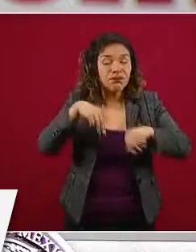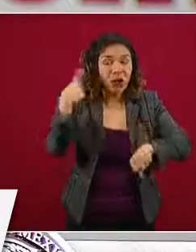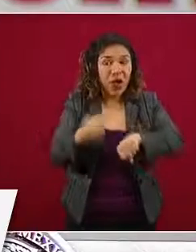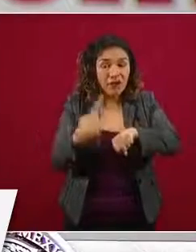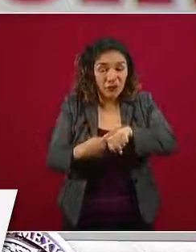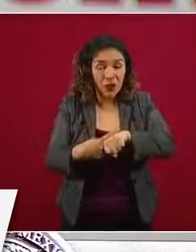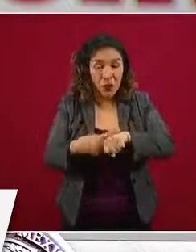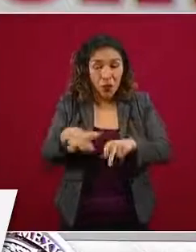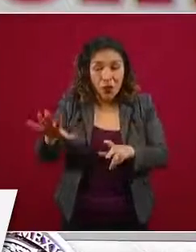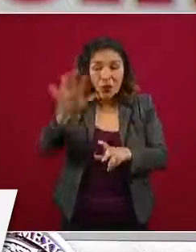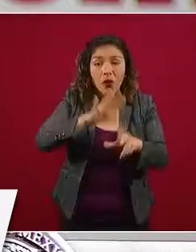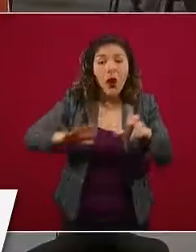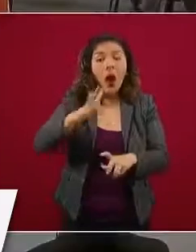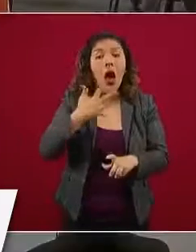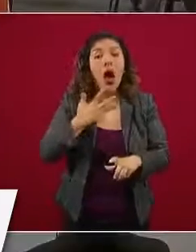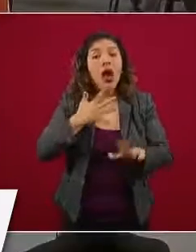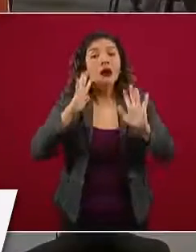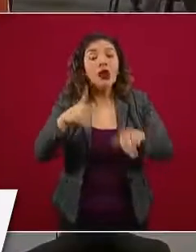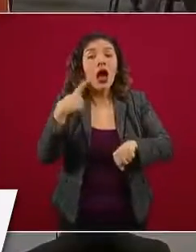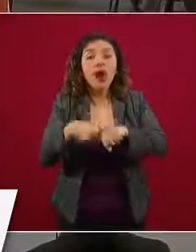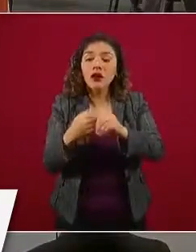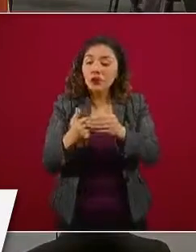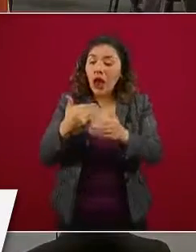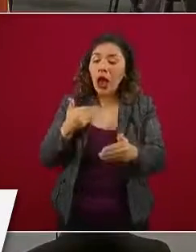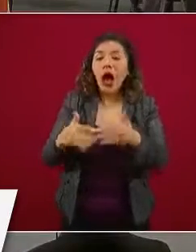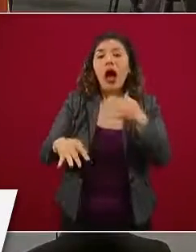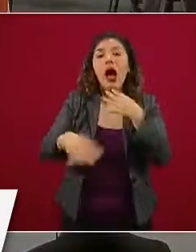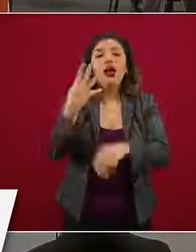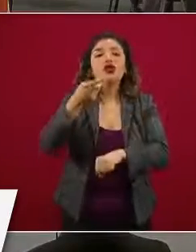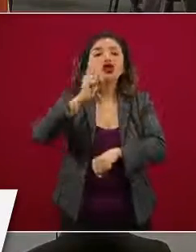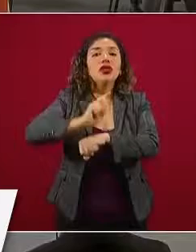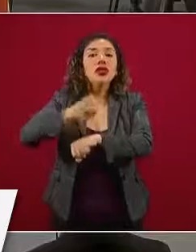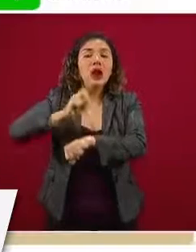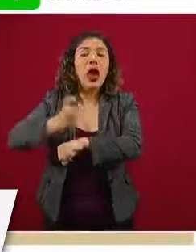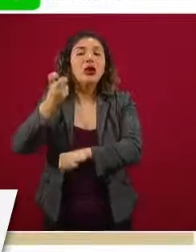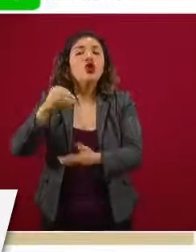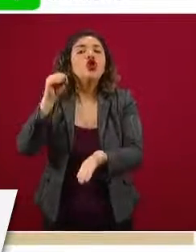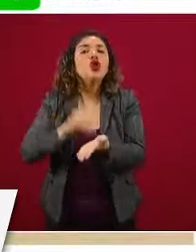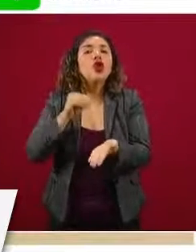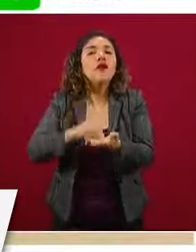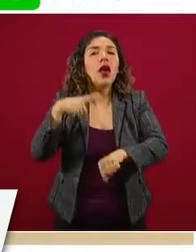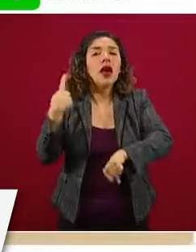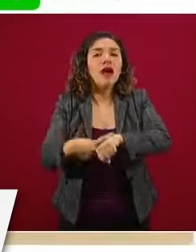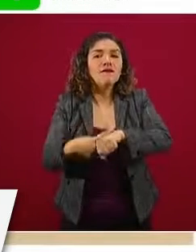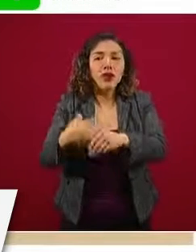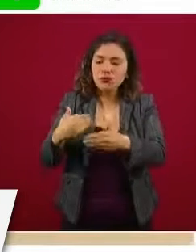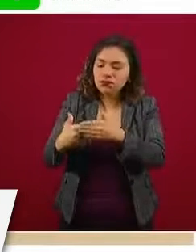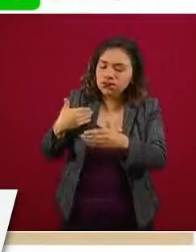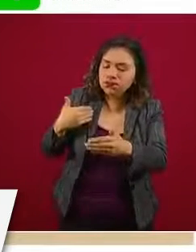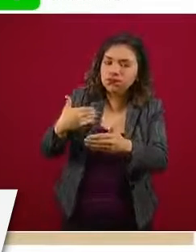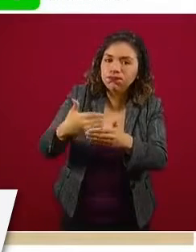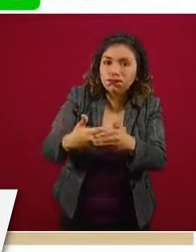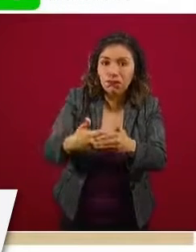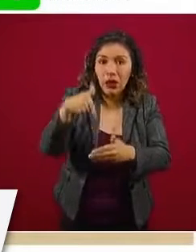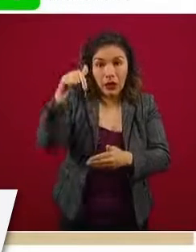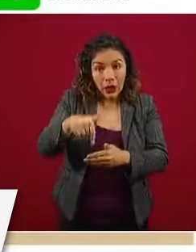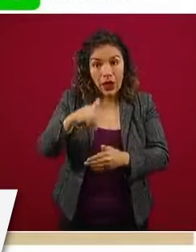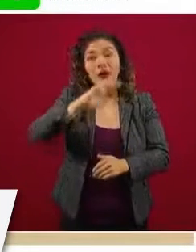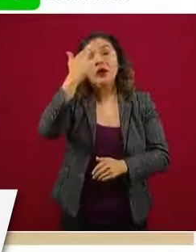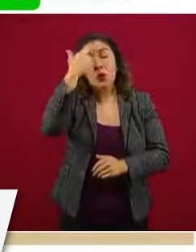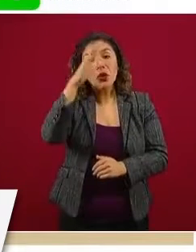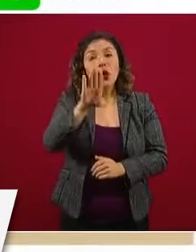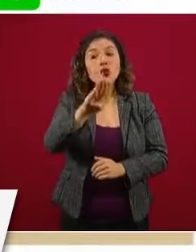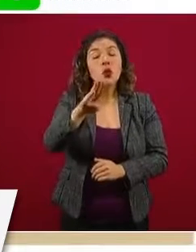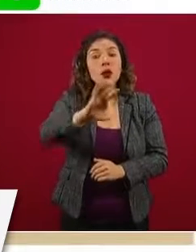estiman han tenido la enfermedad en los últimos 14 días, esta es la parte activa de la epidemia. Recordar que el